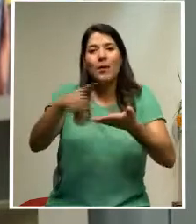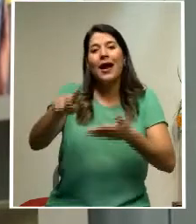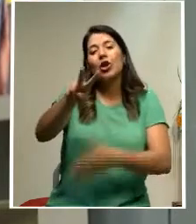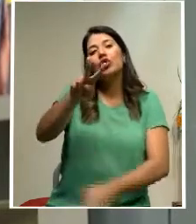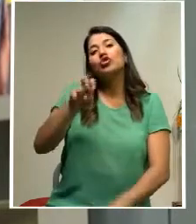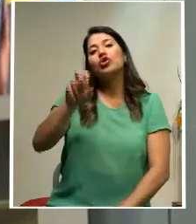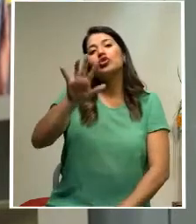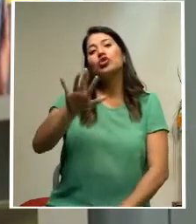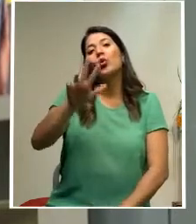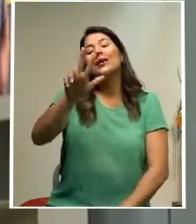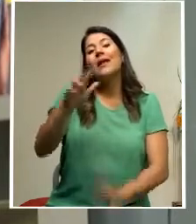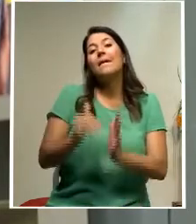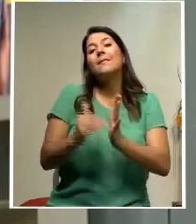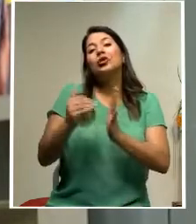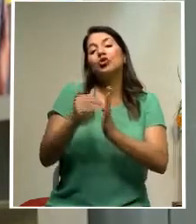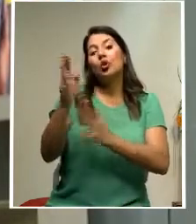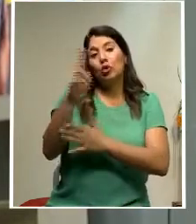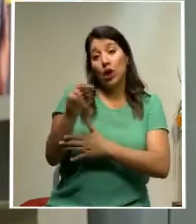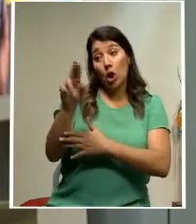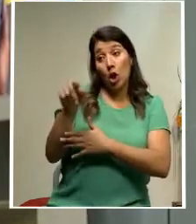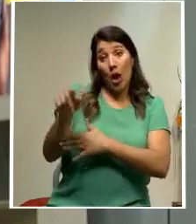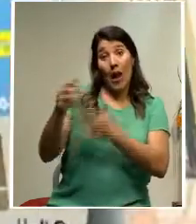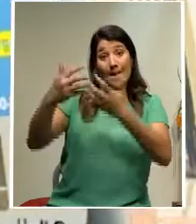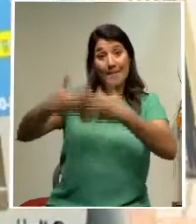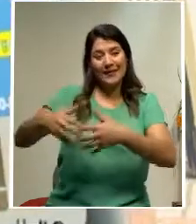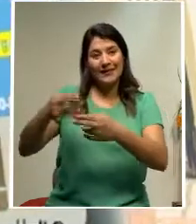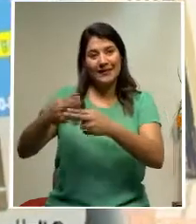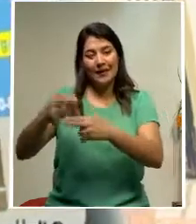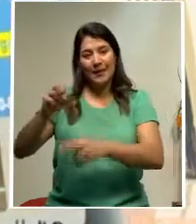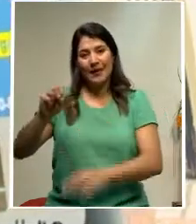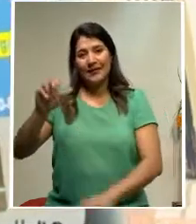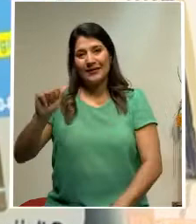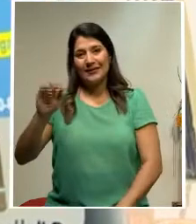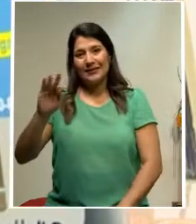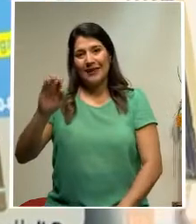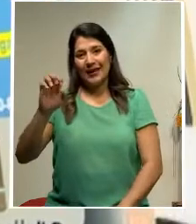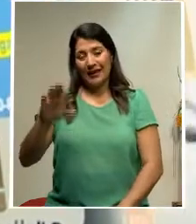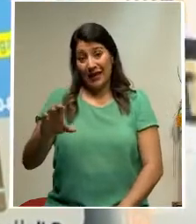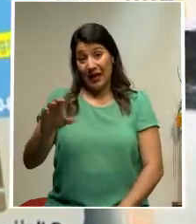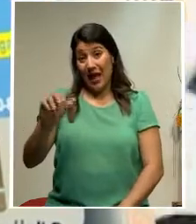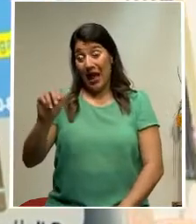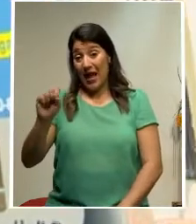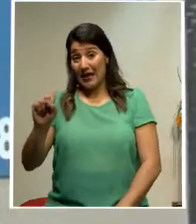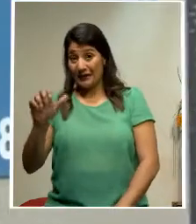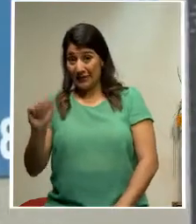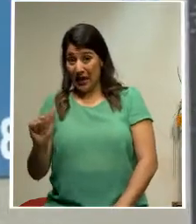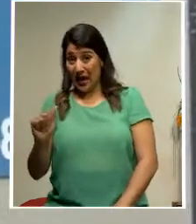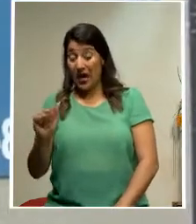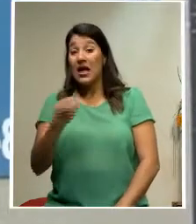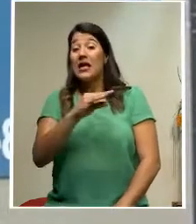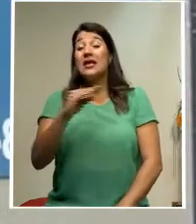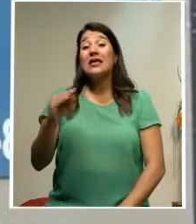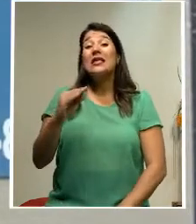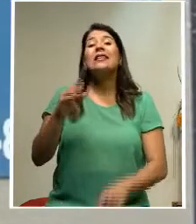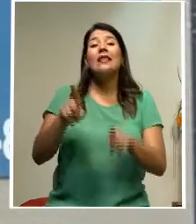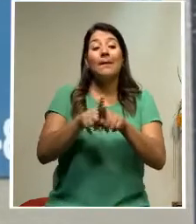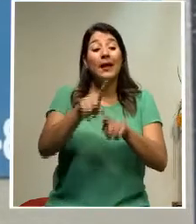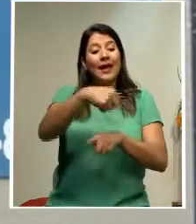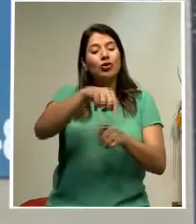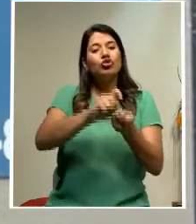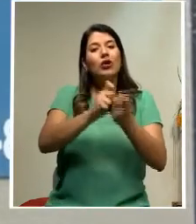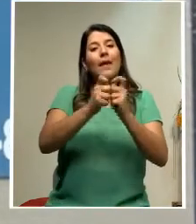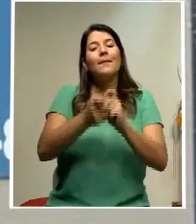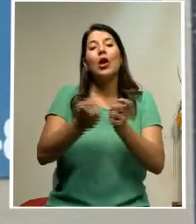colones de indemnización a la empresa Zatexaparki S.A. y la modificación del contrato que administra los parquímetros,